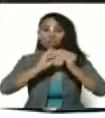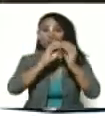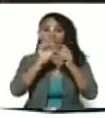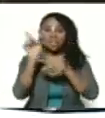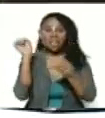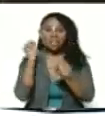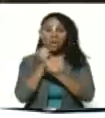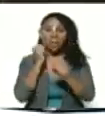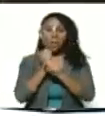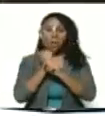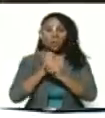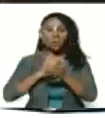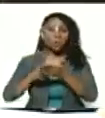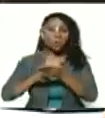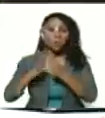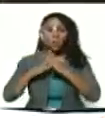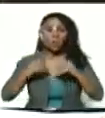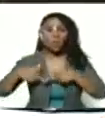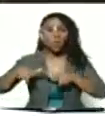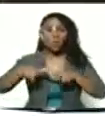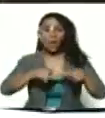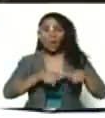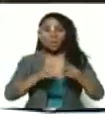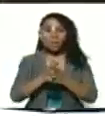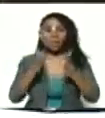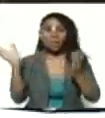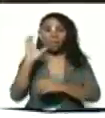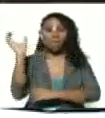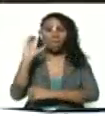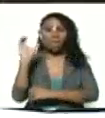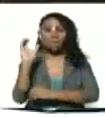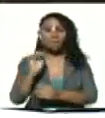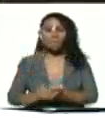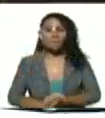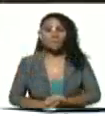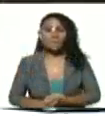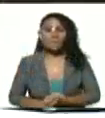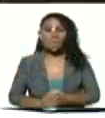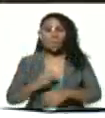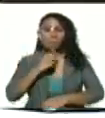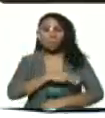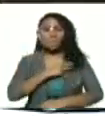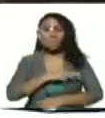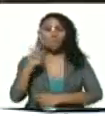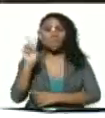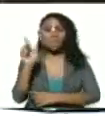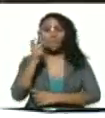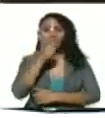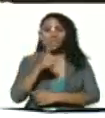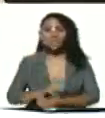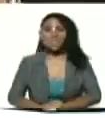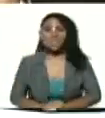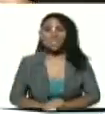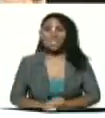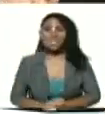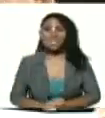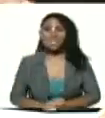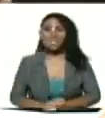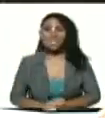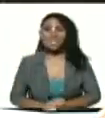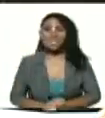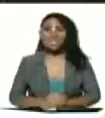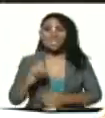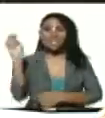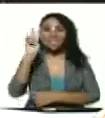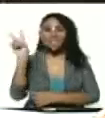obra y recuperar todos los espacios de la Gran Caracas y con la misión Venezuela Bella todos los espacios de